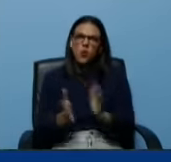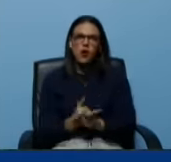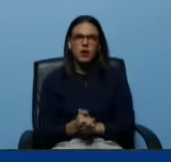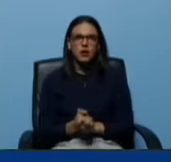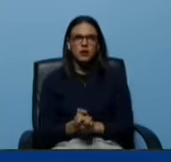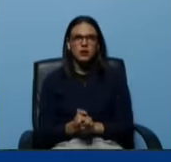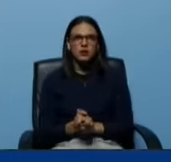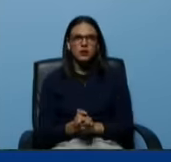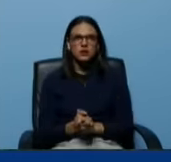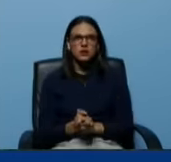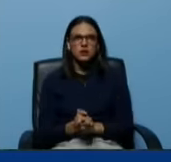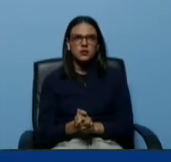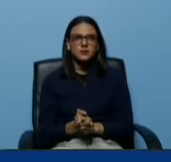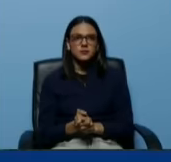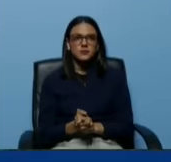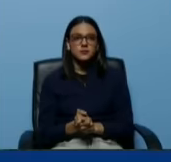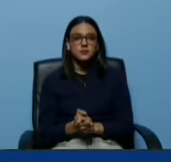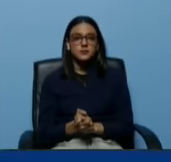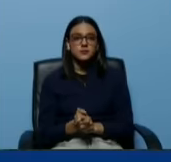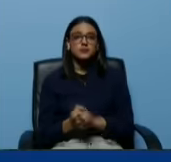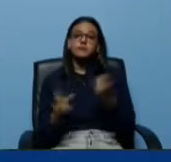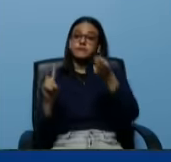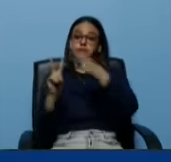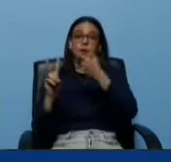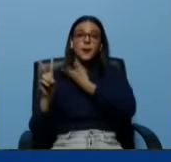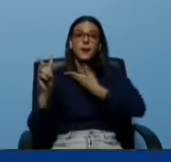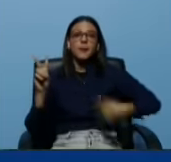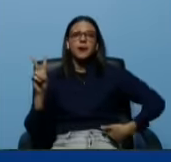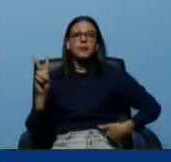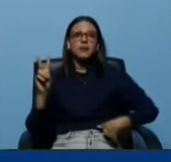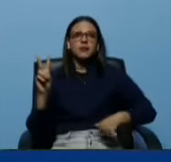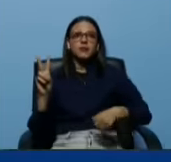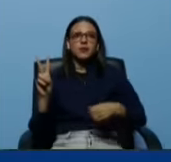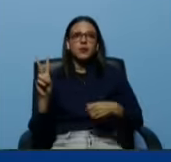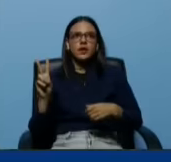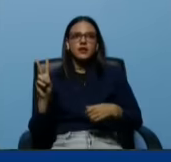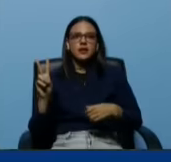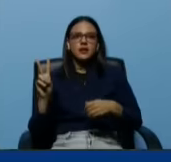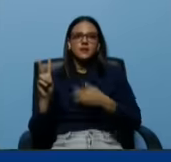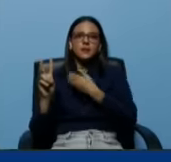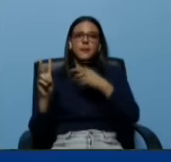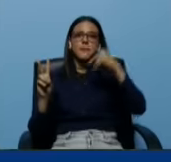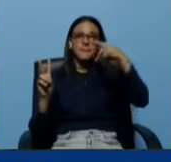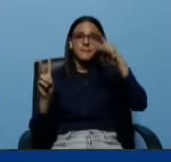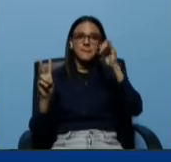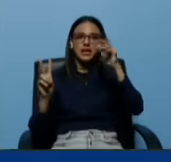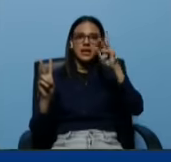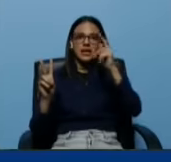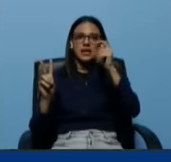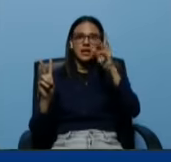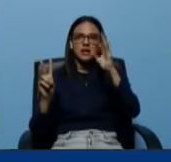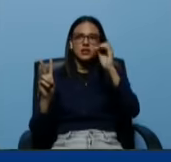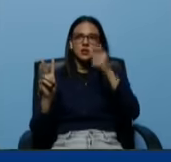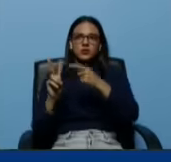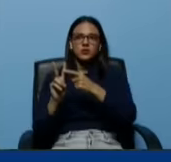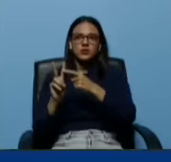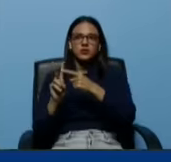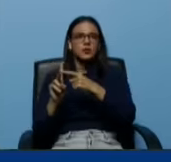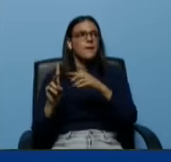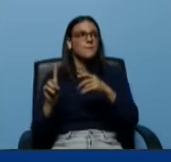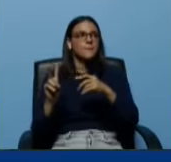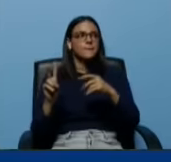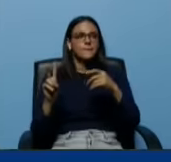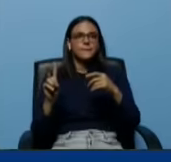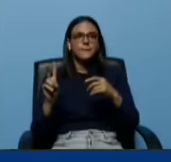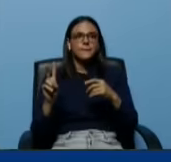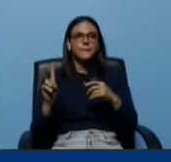A Petro, ¿qué le puedo decir a Petro? Pobre Petro. Pobre Petro.